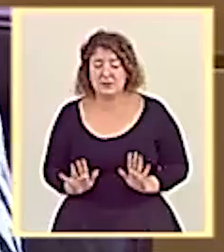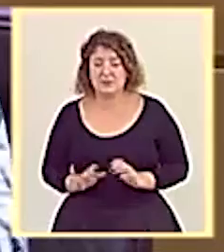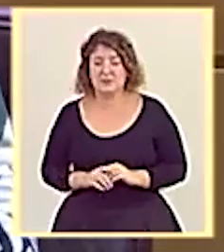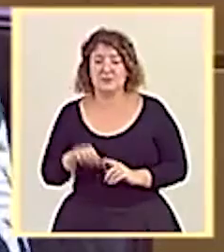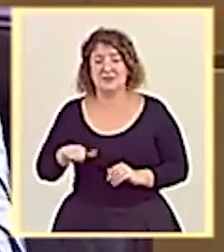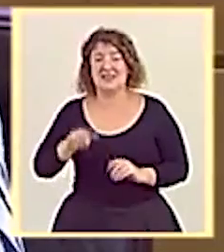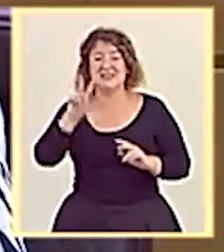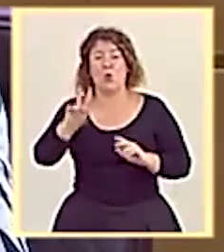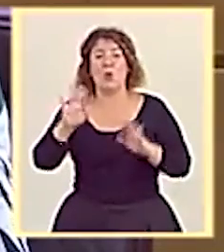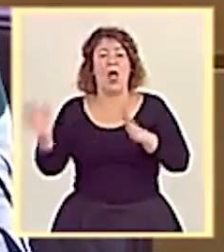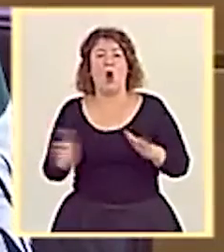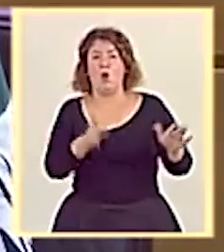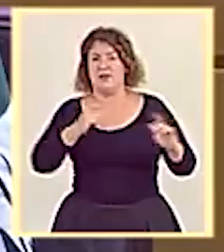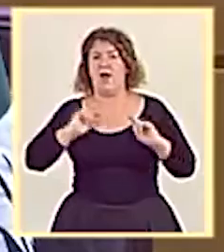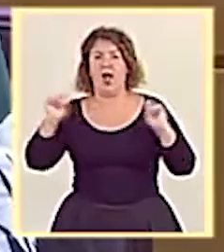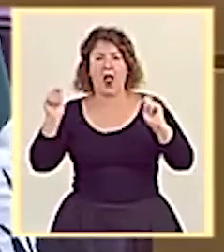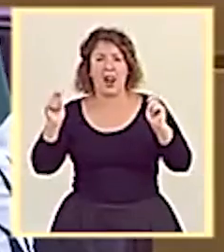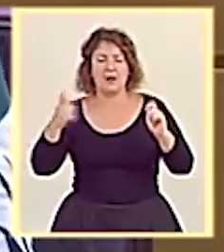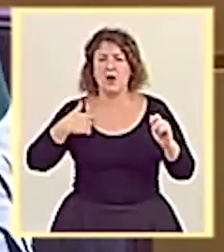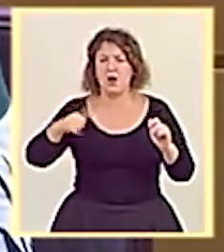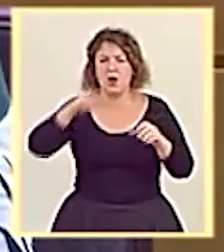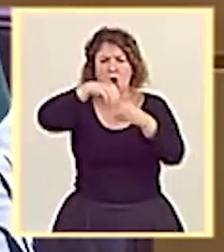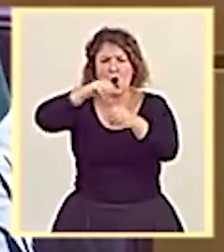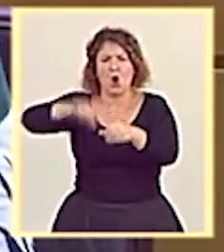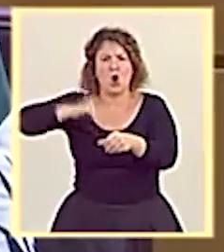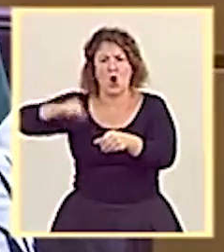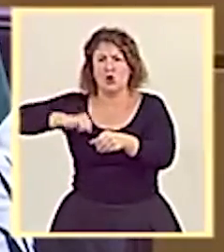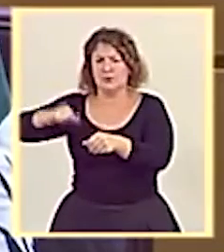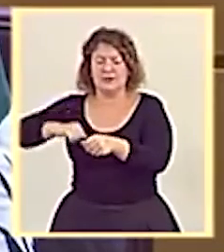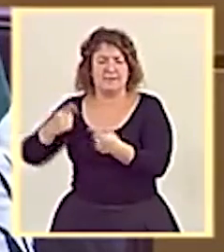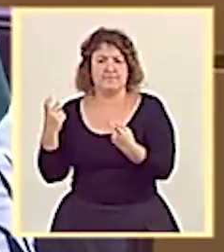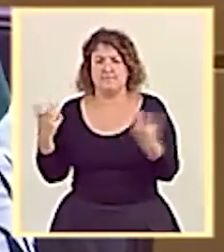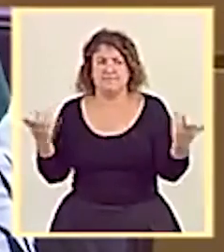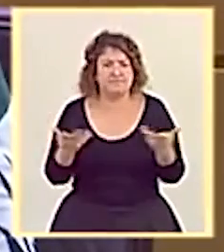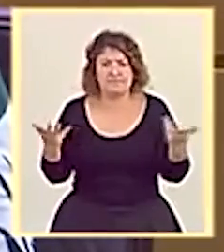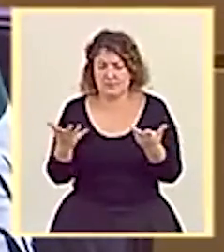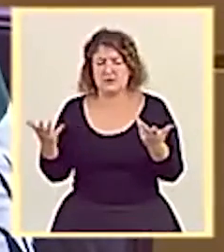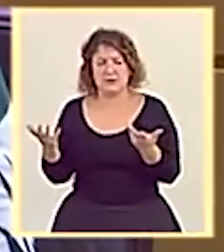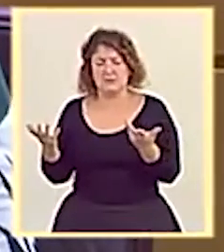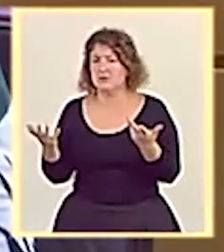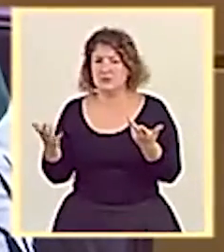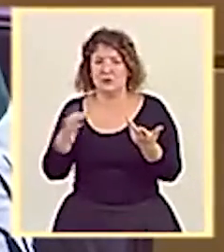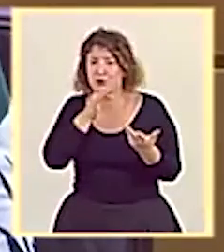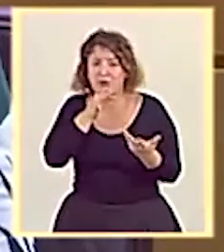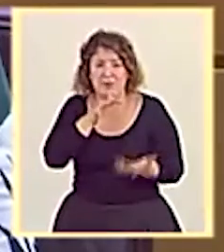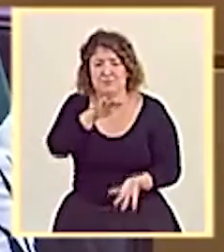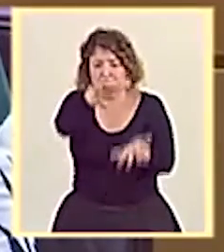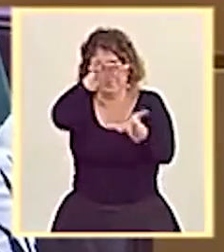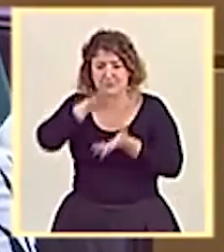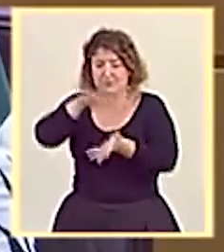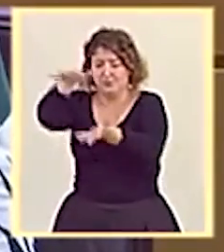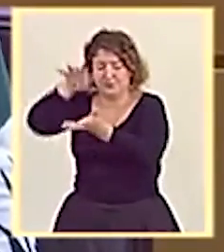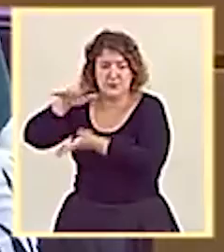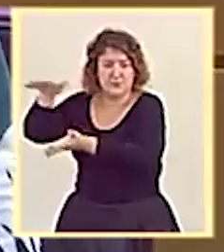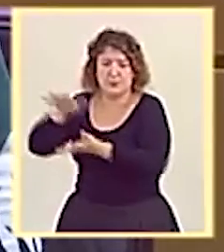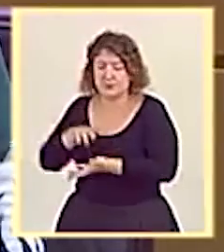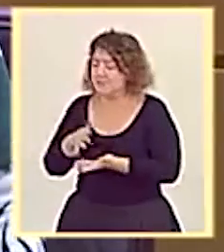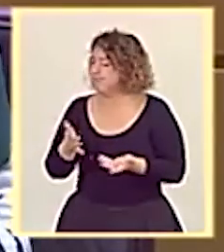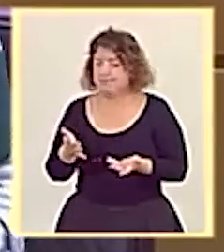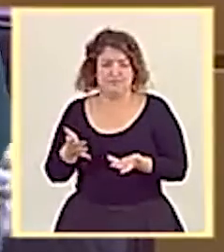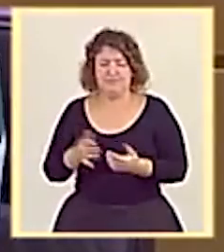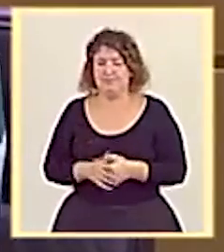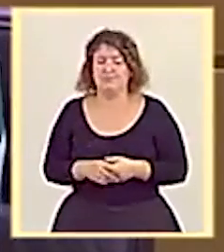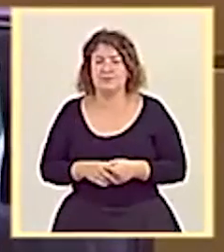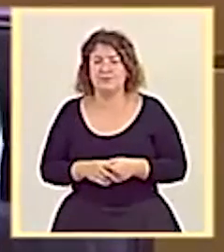enciende las alarmas en los hospitales y que este suministro, pues usted sabe que no ha llegado a estas comunidades autónomas que se han